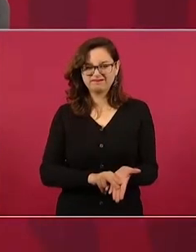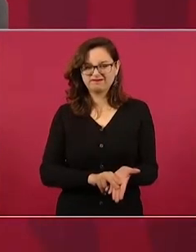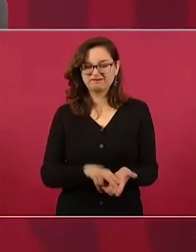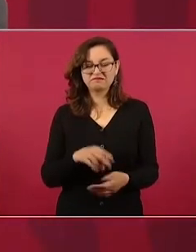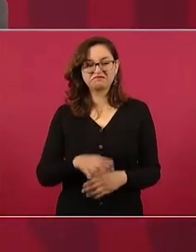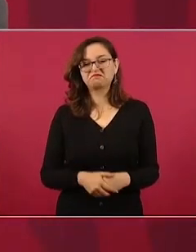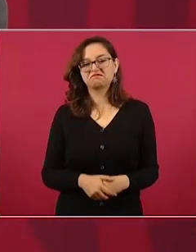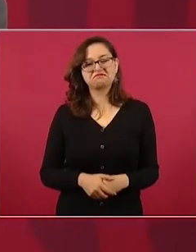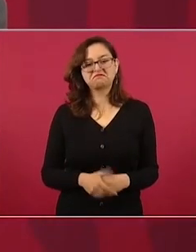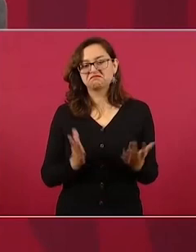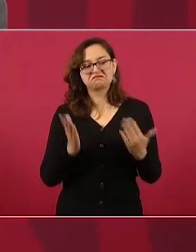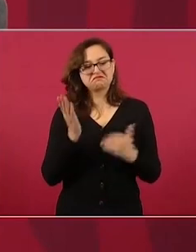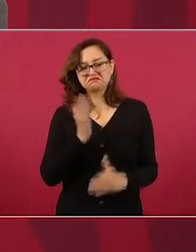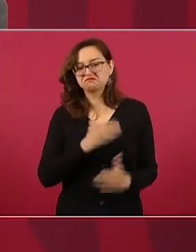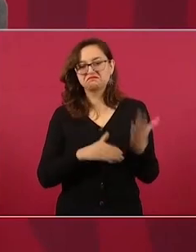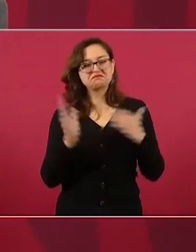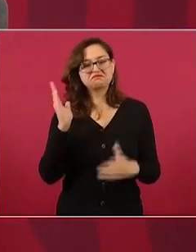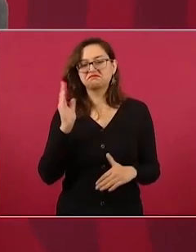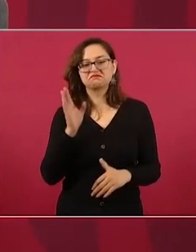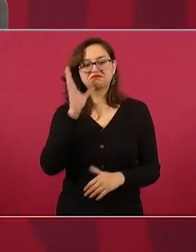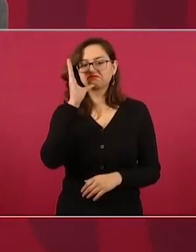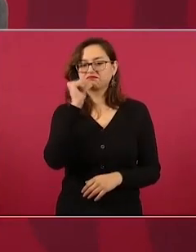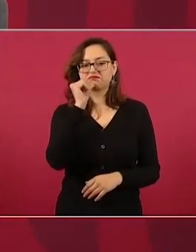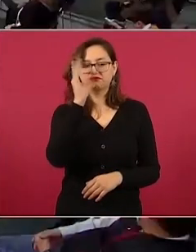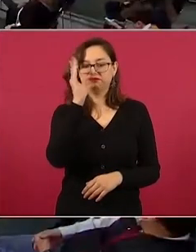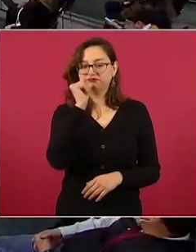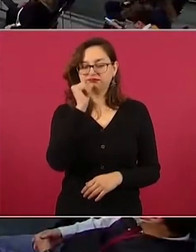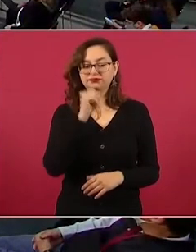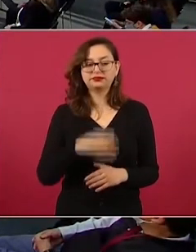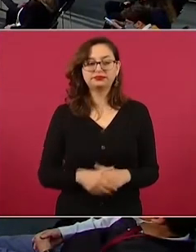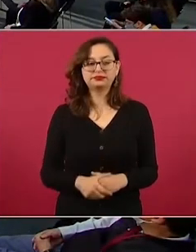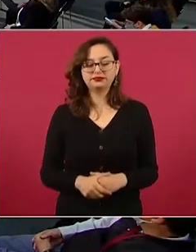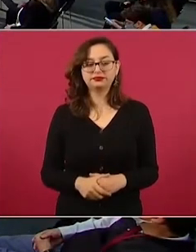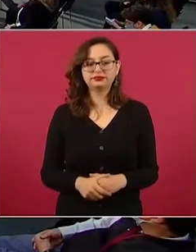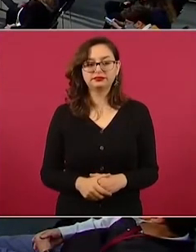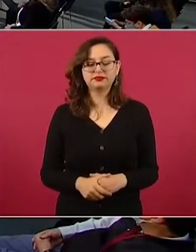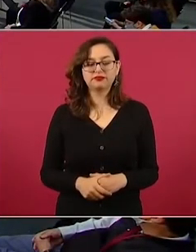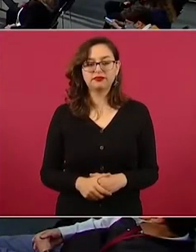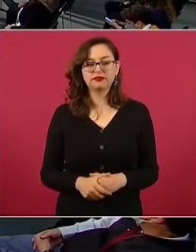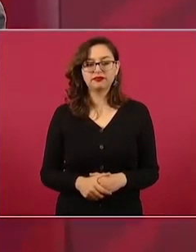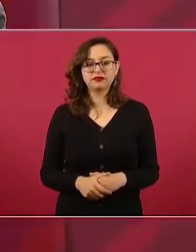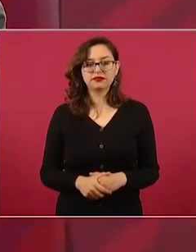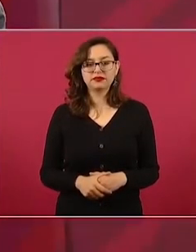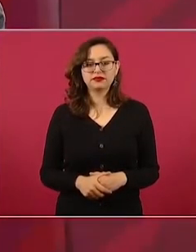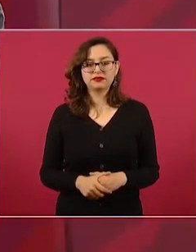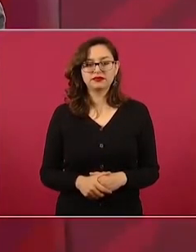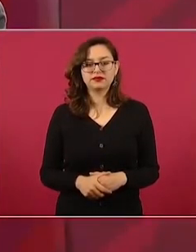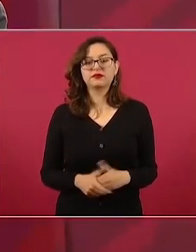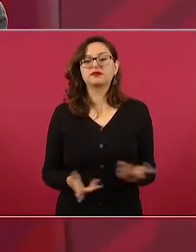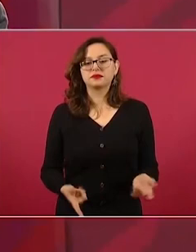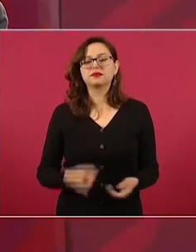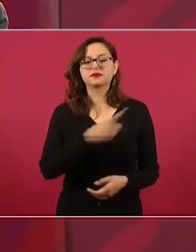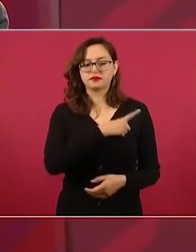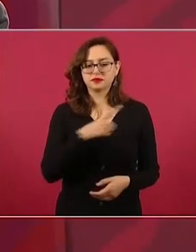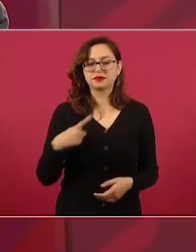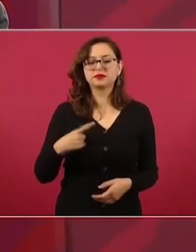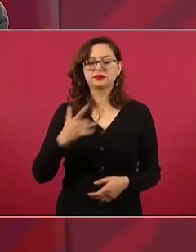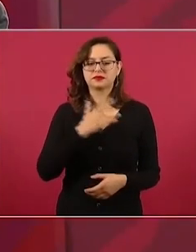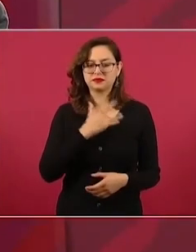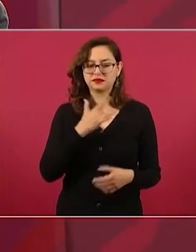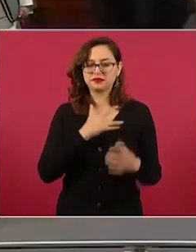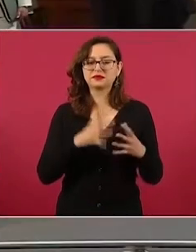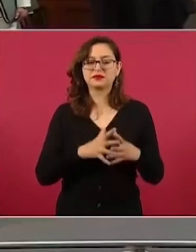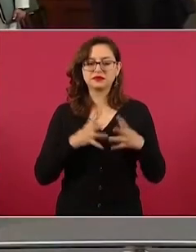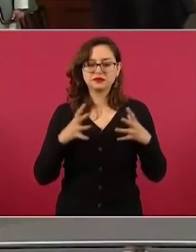No sale adelante. Hay que ser generosos, hay que ser buenos.